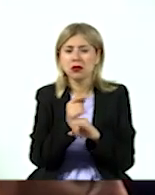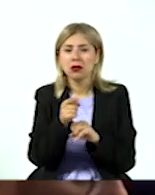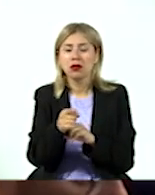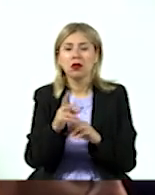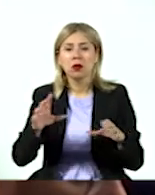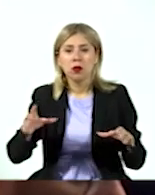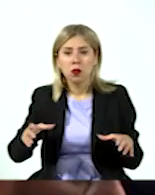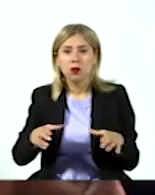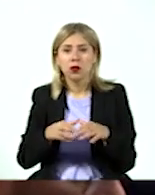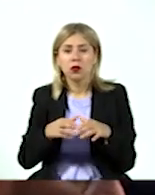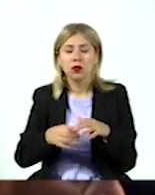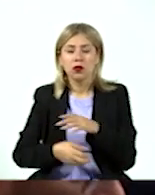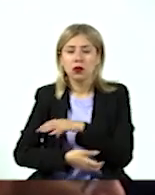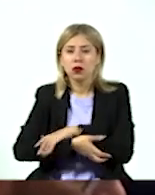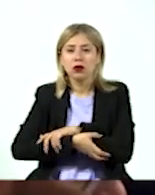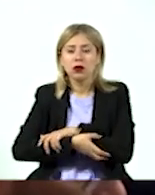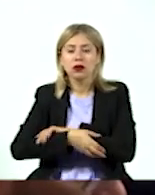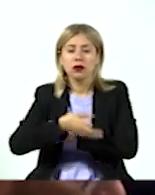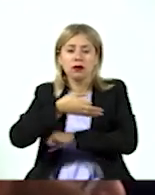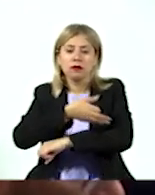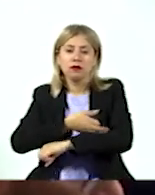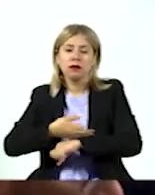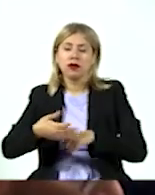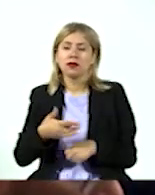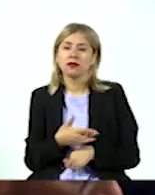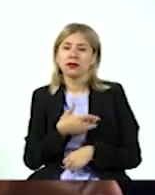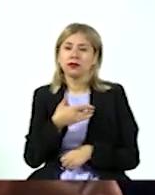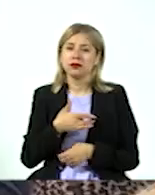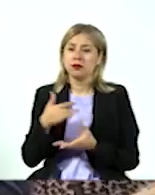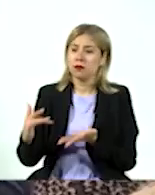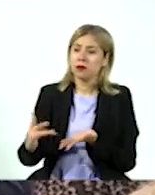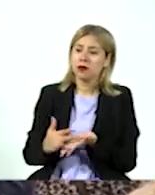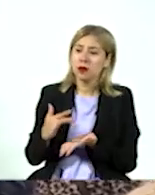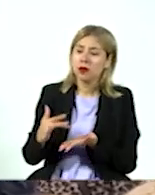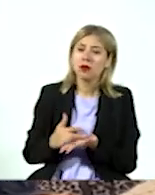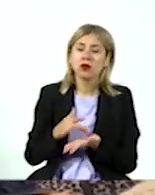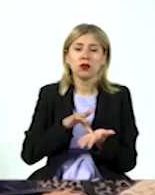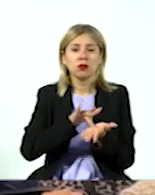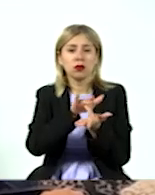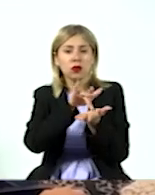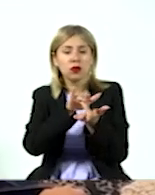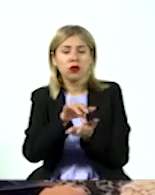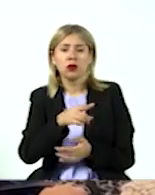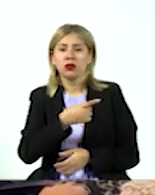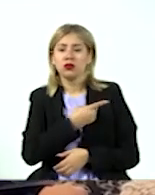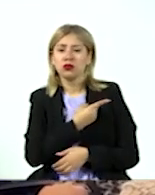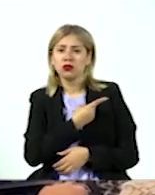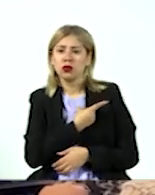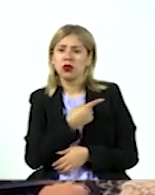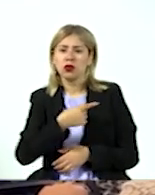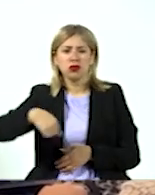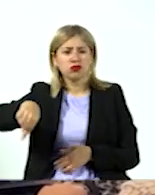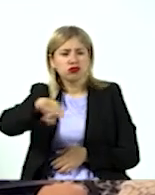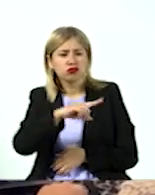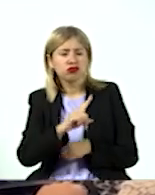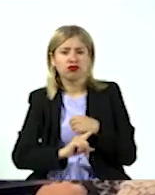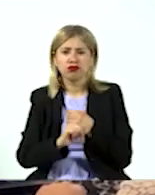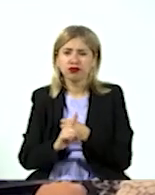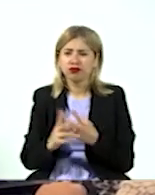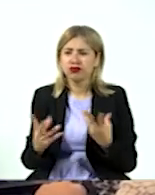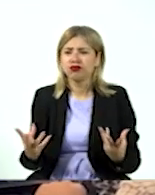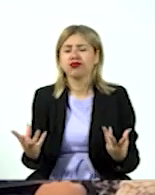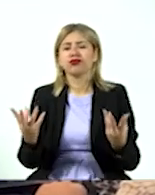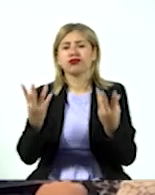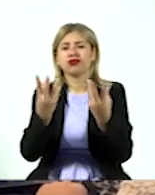comunidad, hay un sentido de familia, de comunidad, se sienten apoyadas, no se sienten solas, si tienen problemáticas las resuelven en conjunto, y yo dije, yo quiero